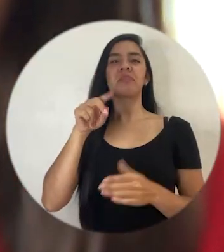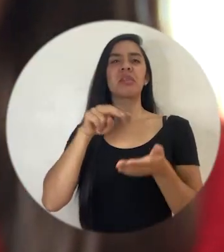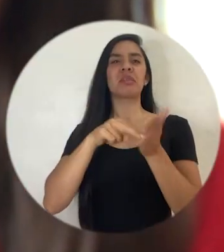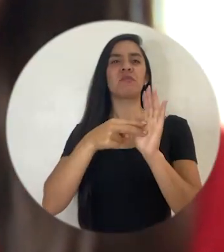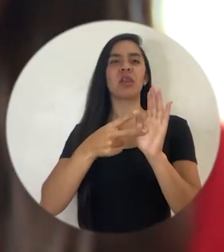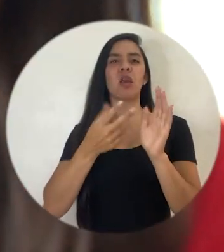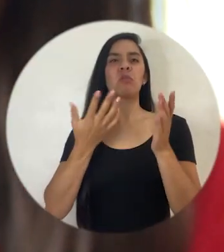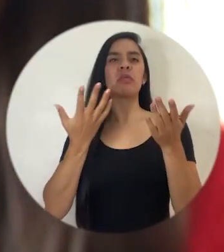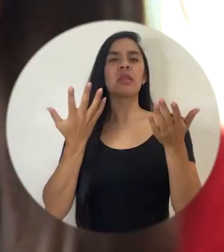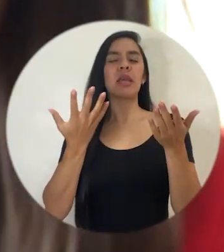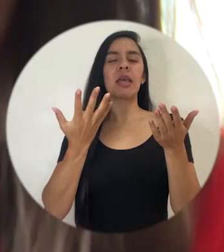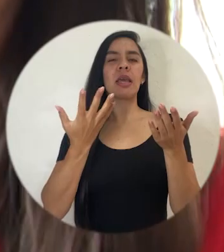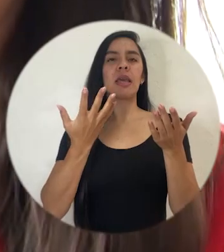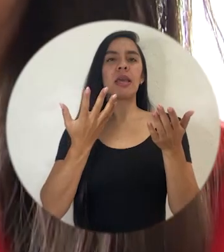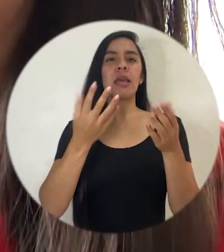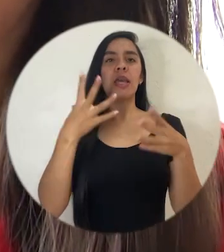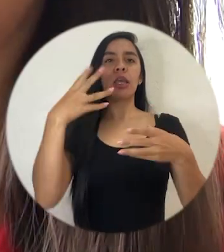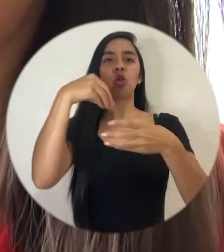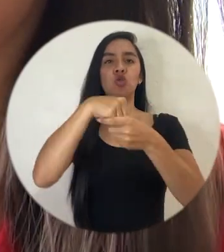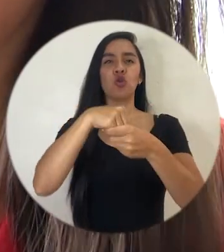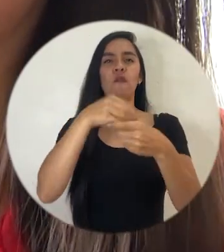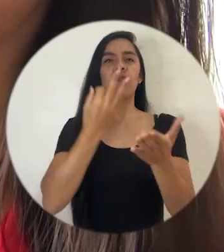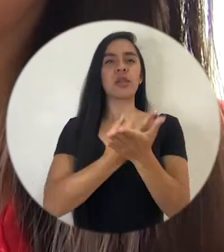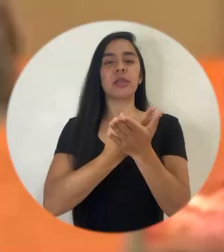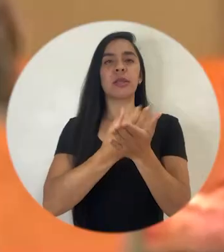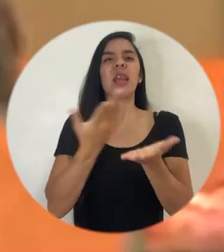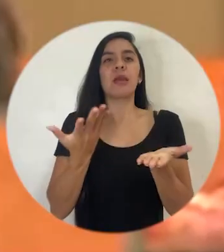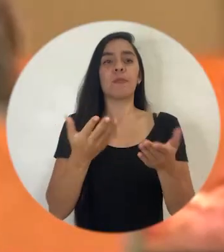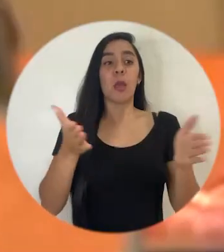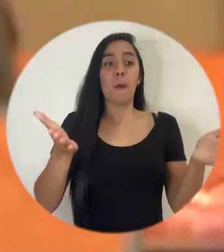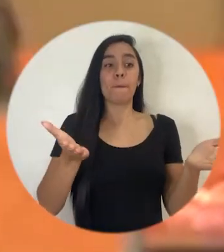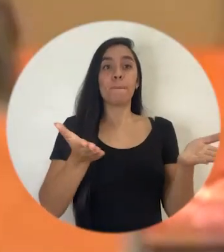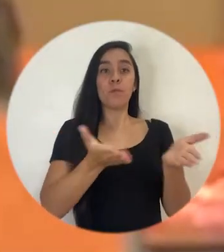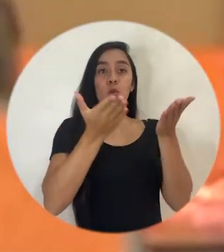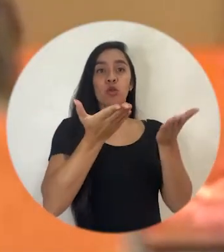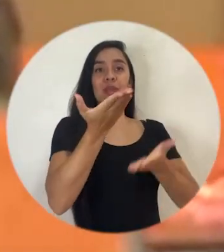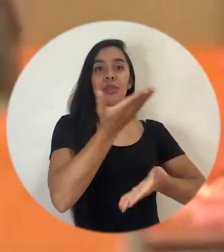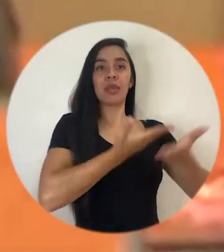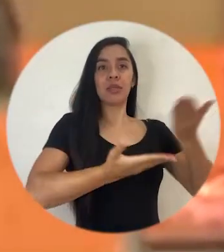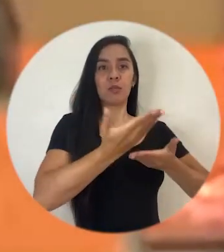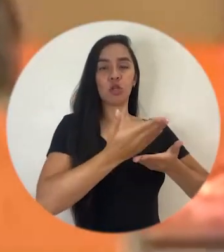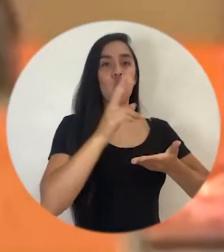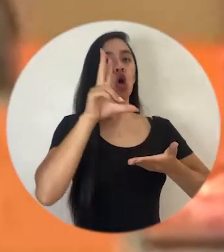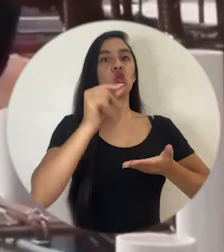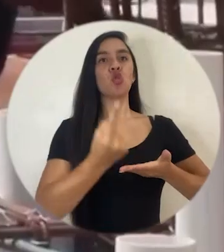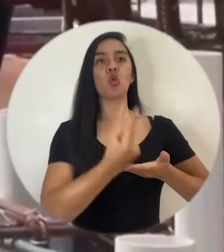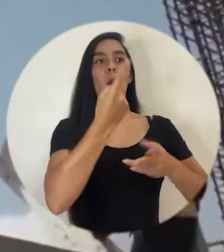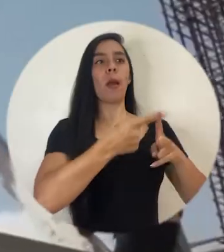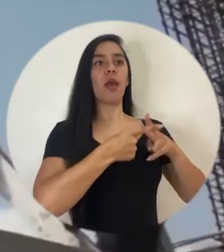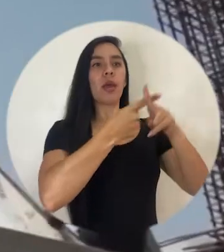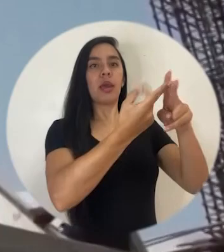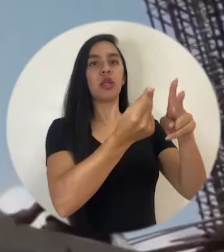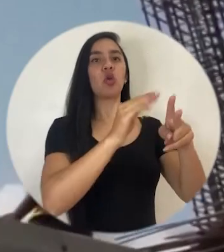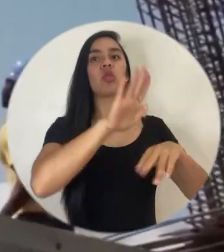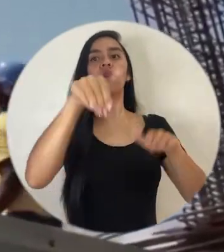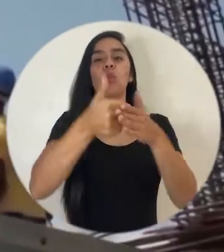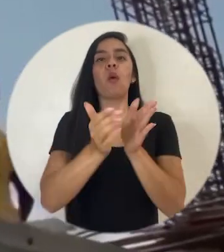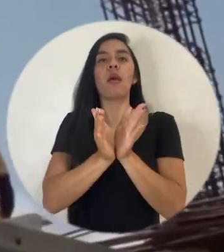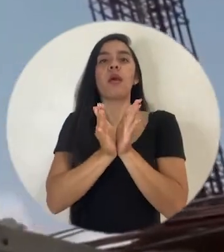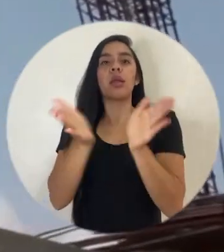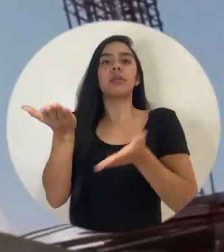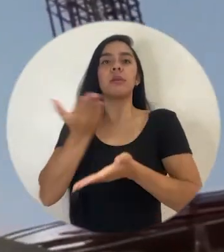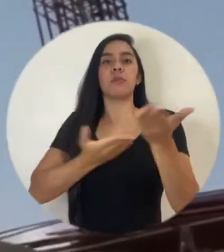financiera e incluye que estamos hablando de la promoción de servicios, no solo de crédito, de todos los servicios